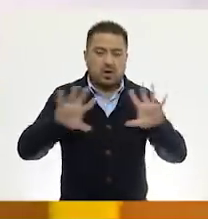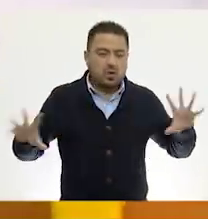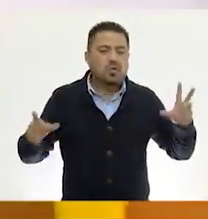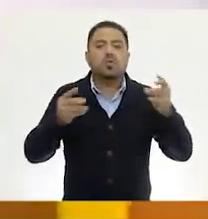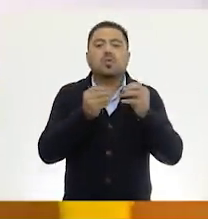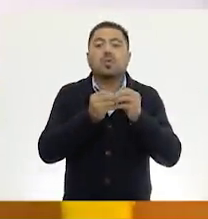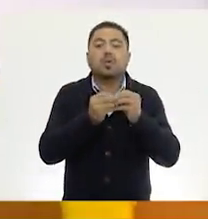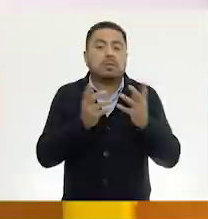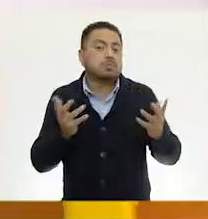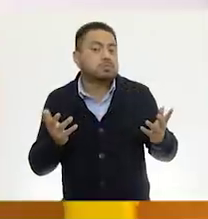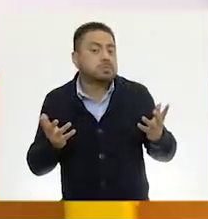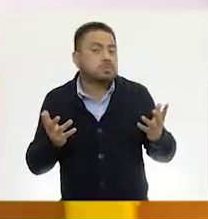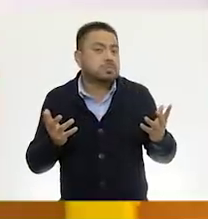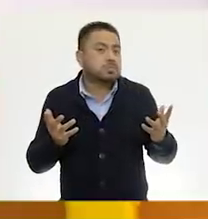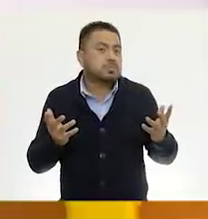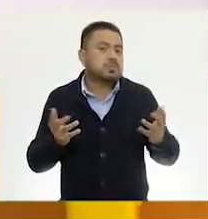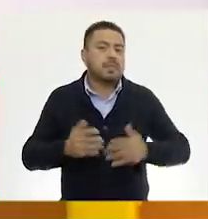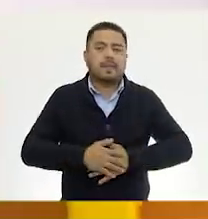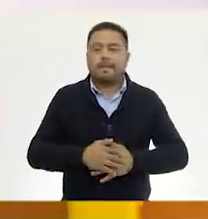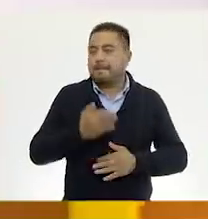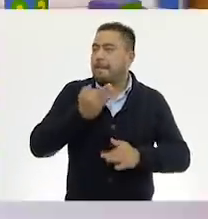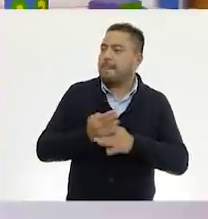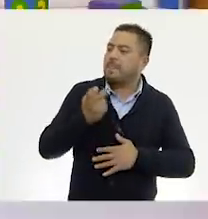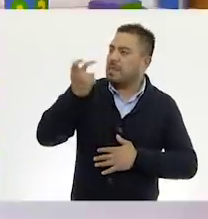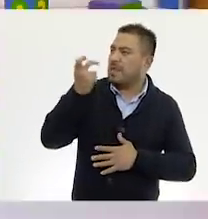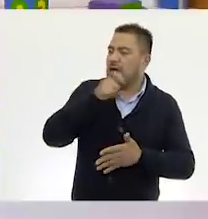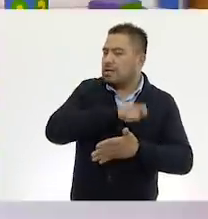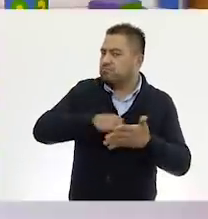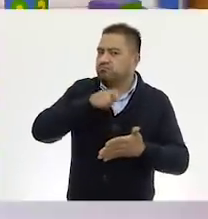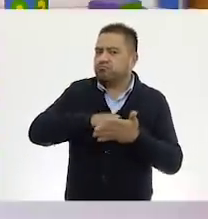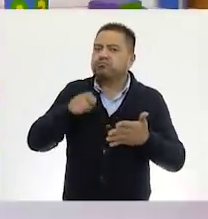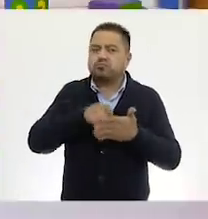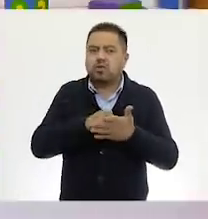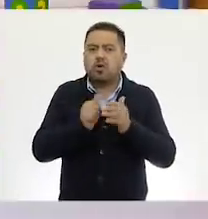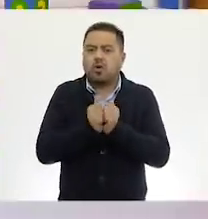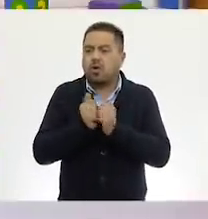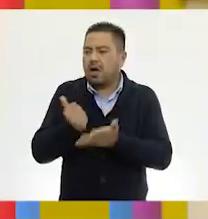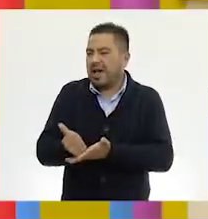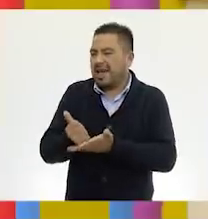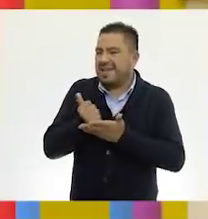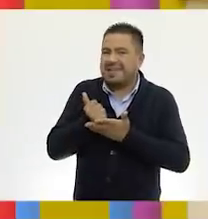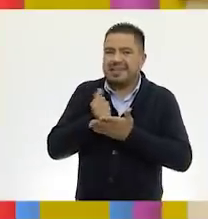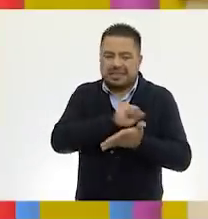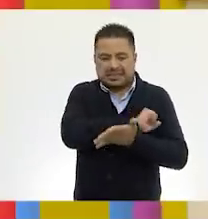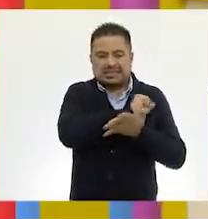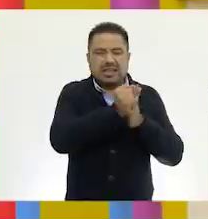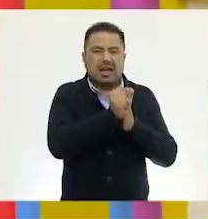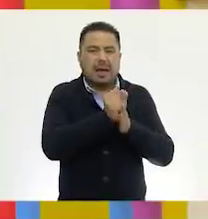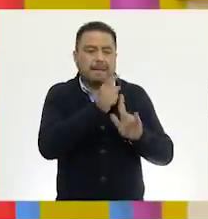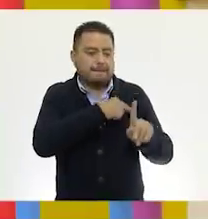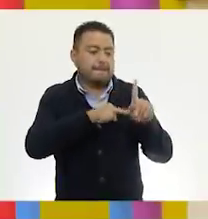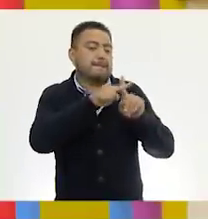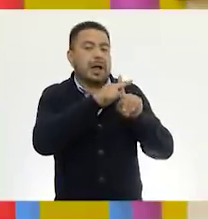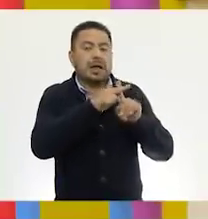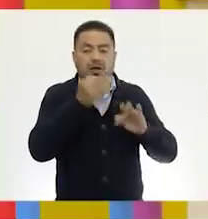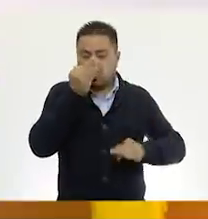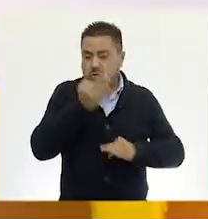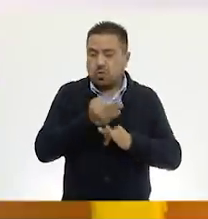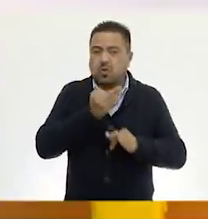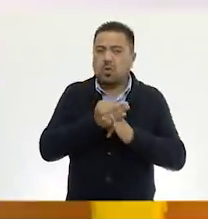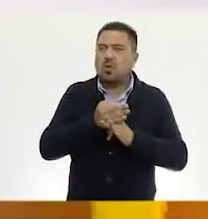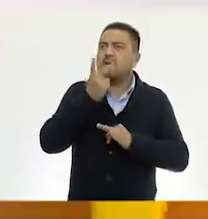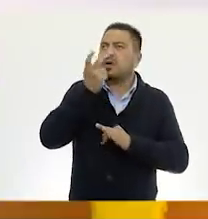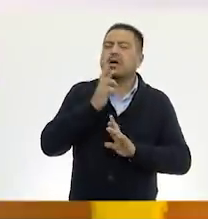7,078. Ahí lo tenemos escrito con ayuda de los símbolos del más. En este caso,